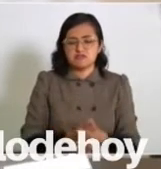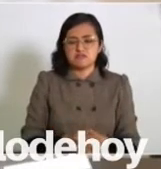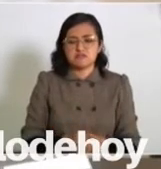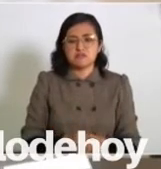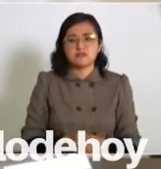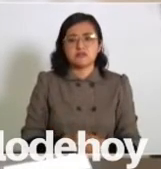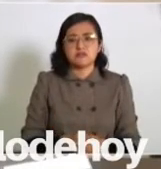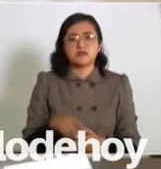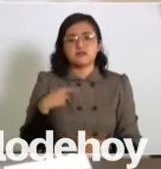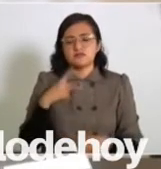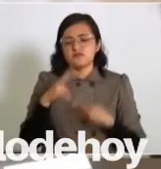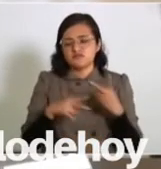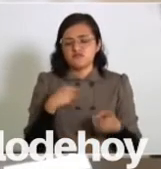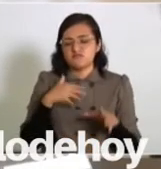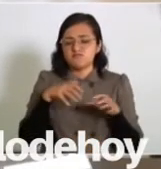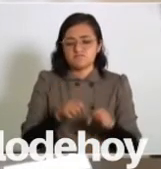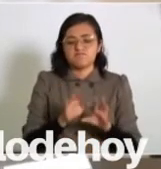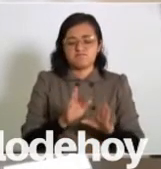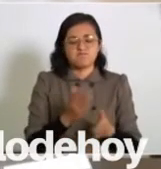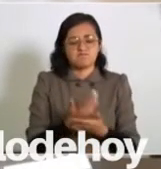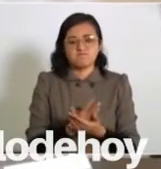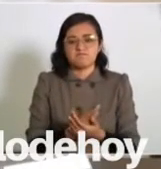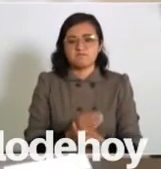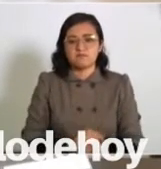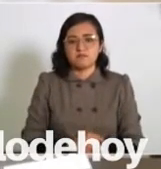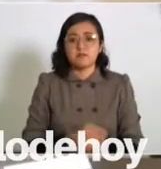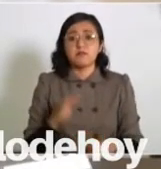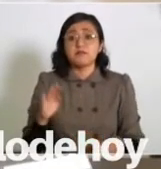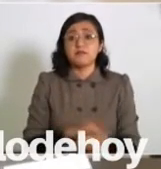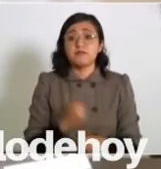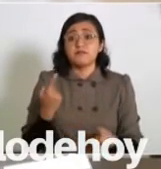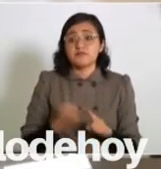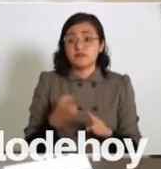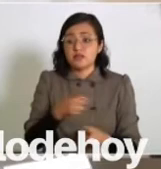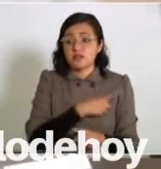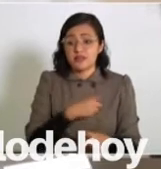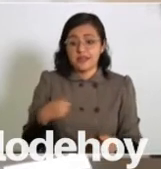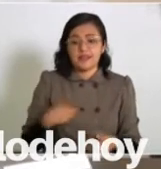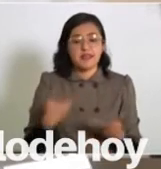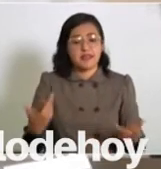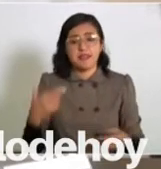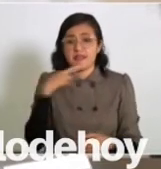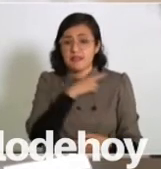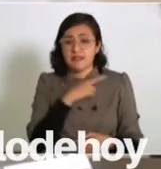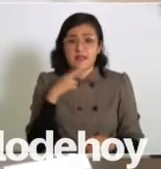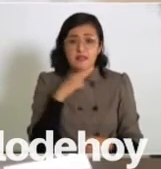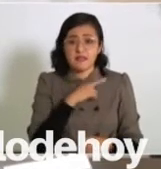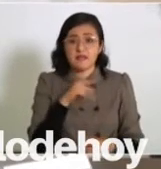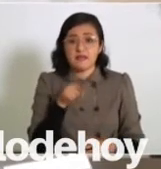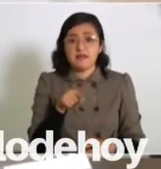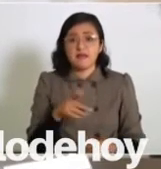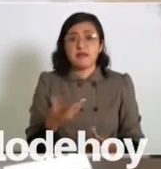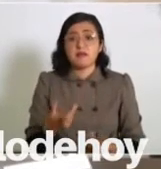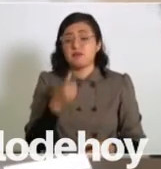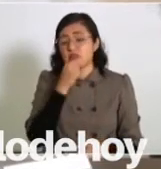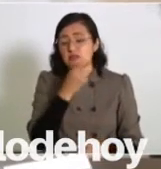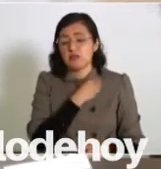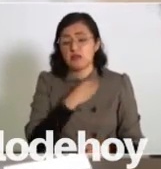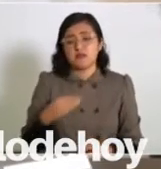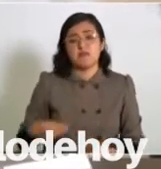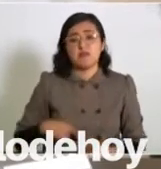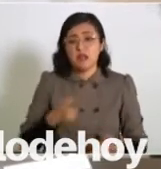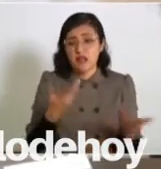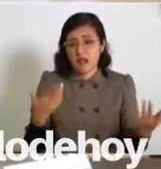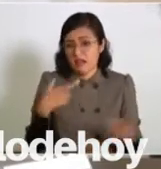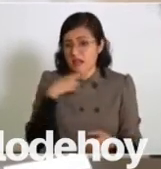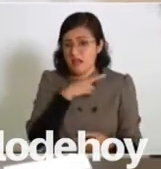es que vamos nosotros a actuar. Porque quien debería de hacerlo de manera inmediata es la policía